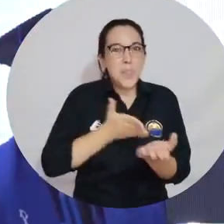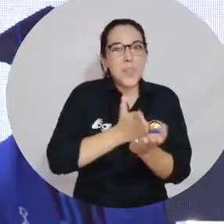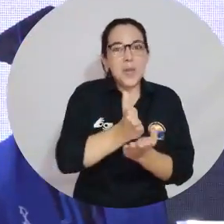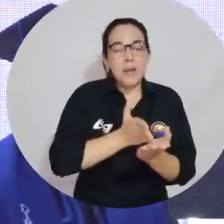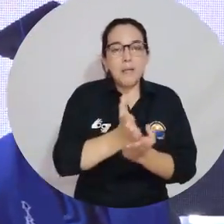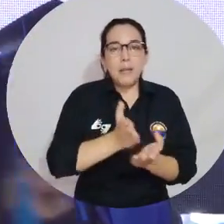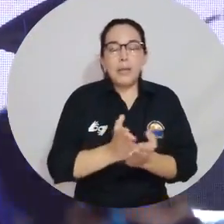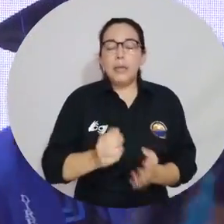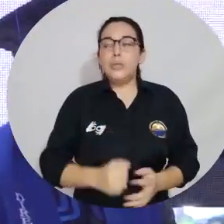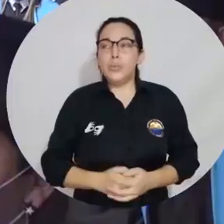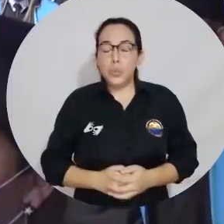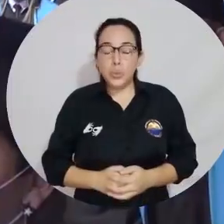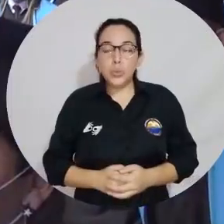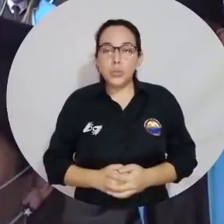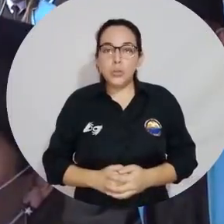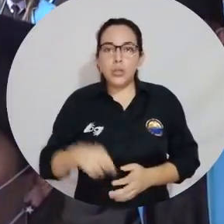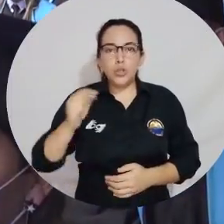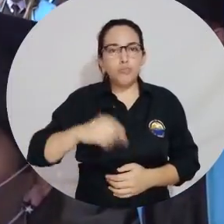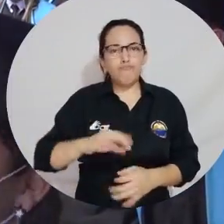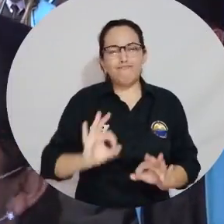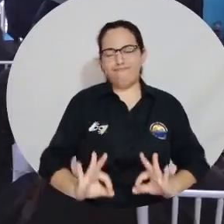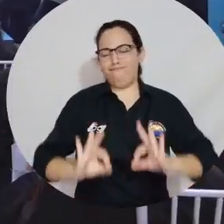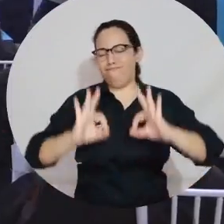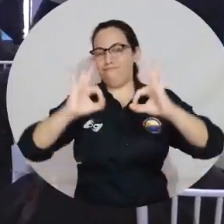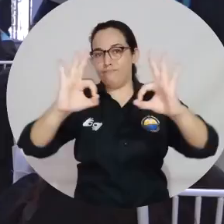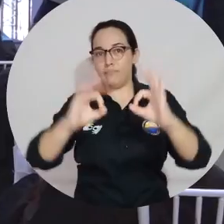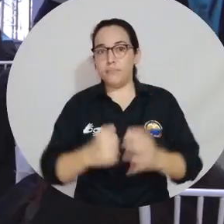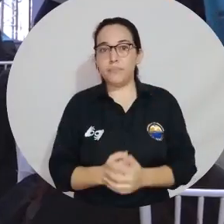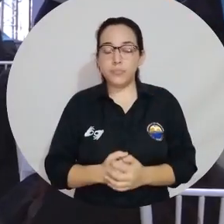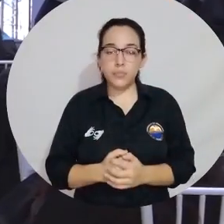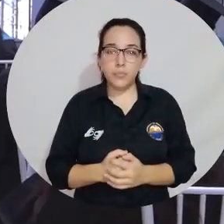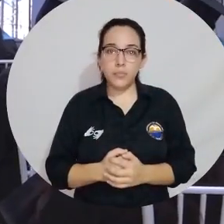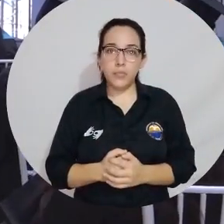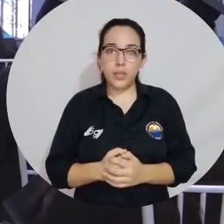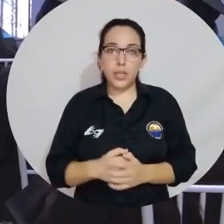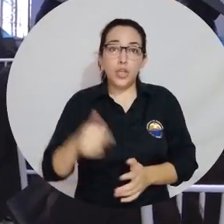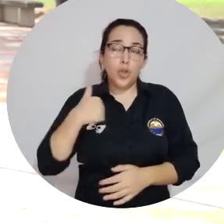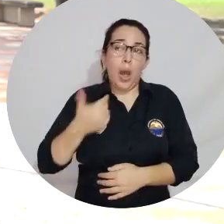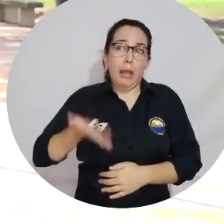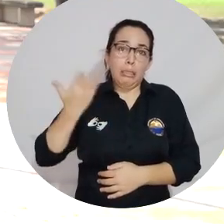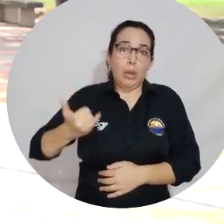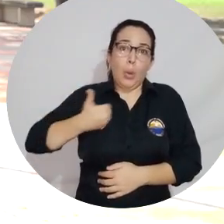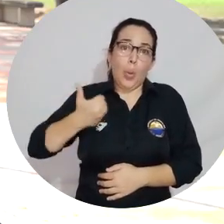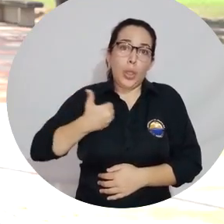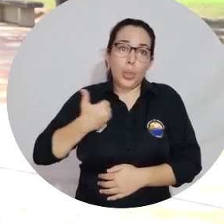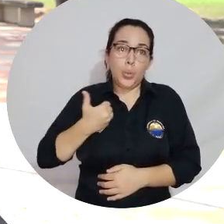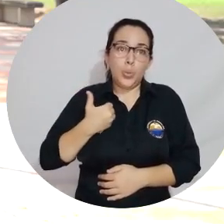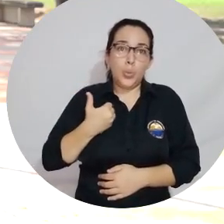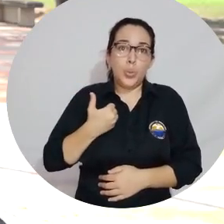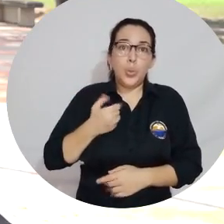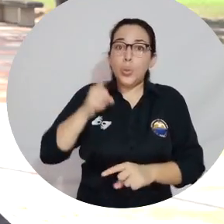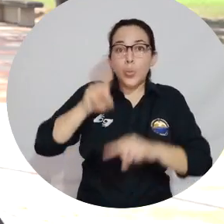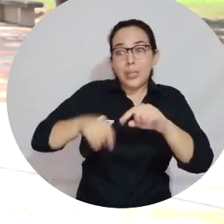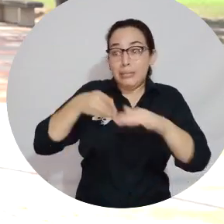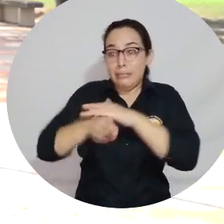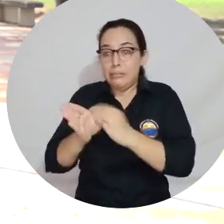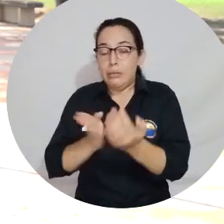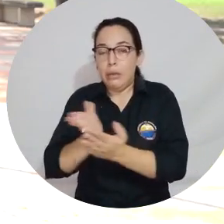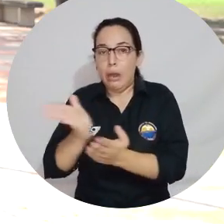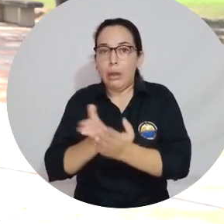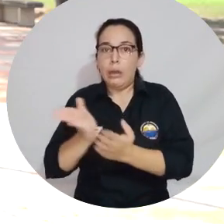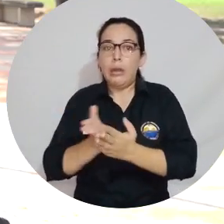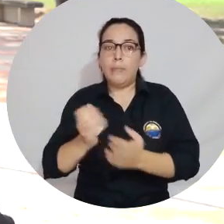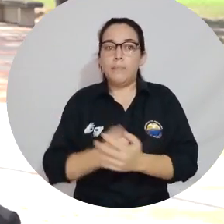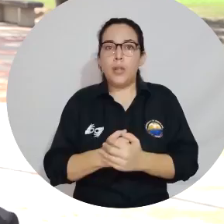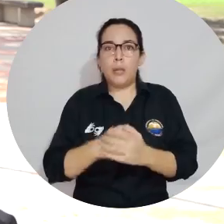para mí es de mucho éxito. De pronto, en mi juventud no tuve la posibilidad de acceder a una carrera